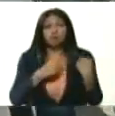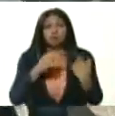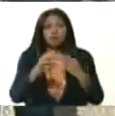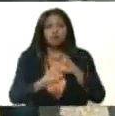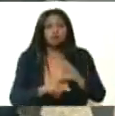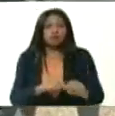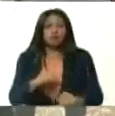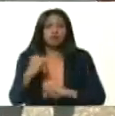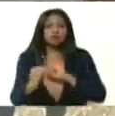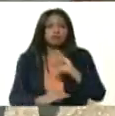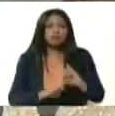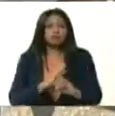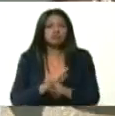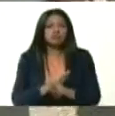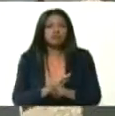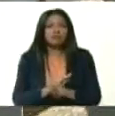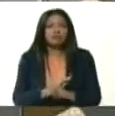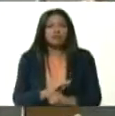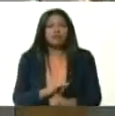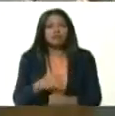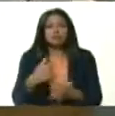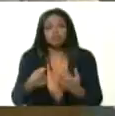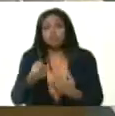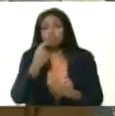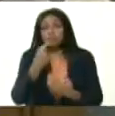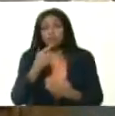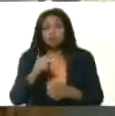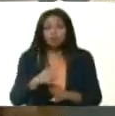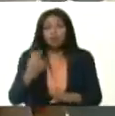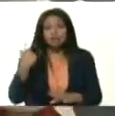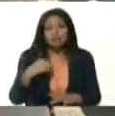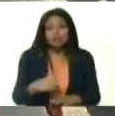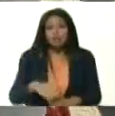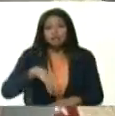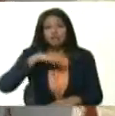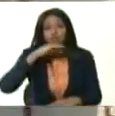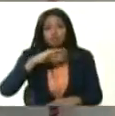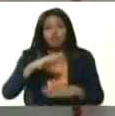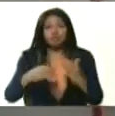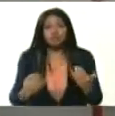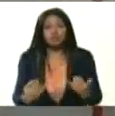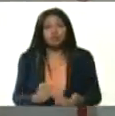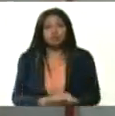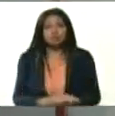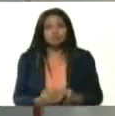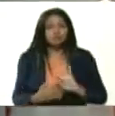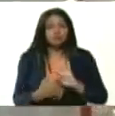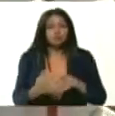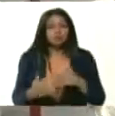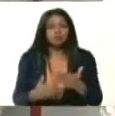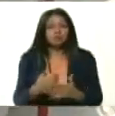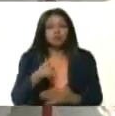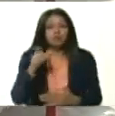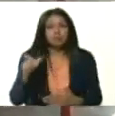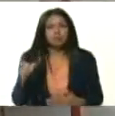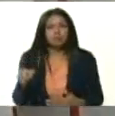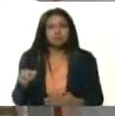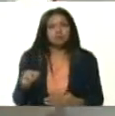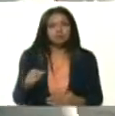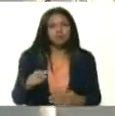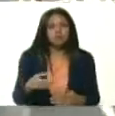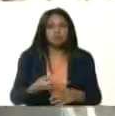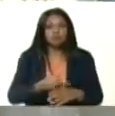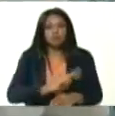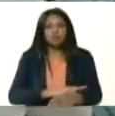internacional de metilprednisolona para tener en cantidades suficientes para la presentación, sobre todo de los pacientes en situaciones más